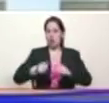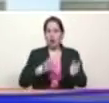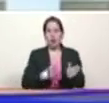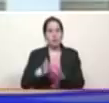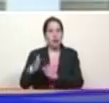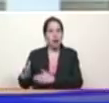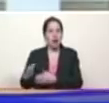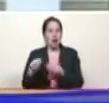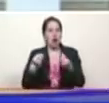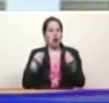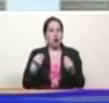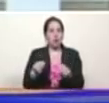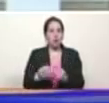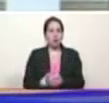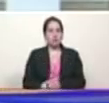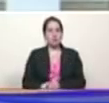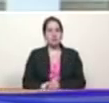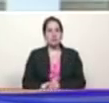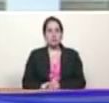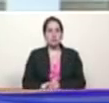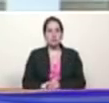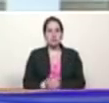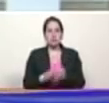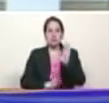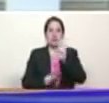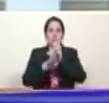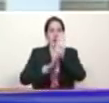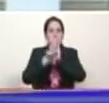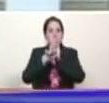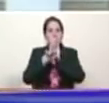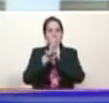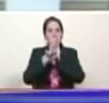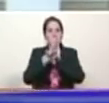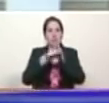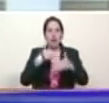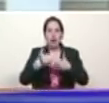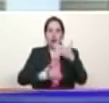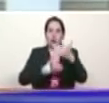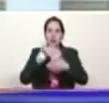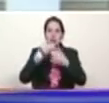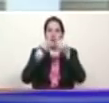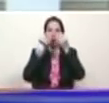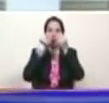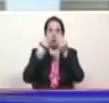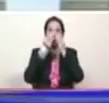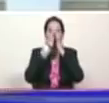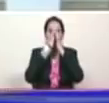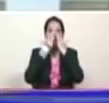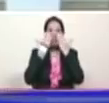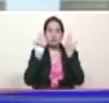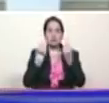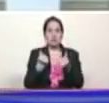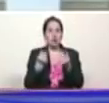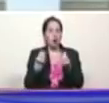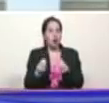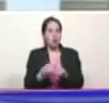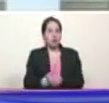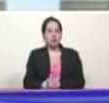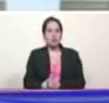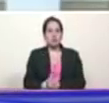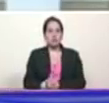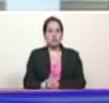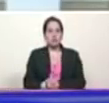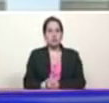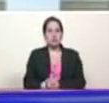nuestra mayor venganza es crecer producir avanzar ver el horizonte futuro y dejar atrás lo malo esa es nuestra mayor